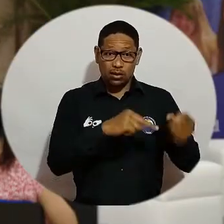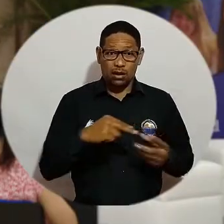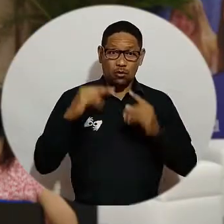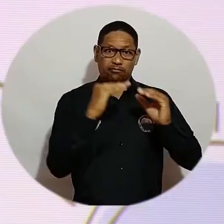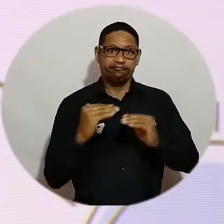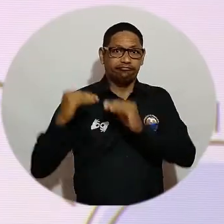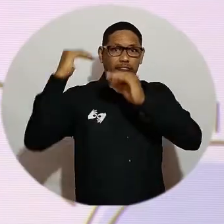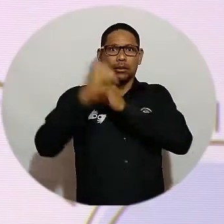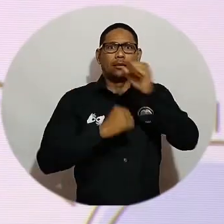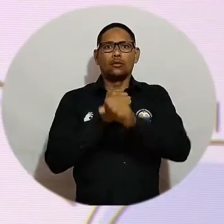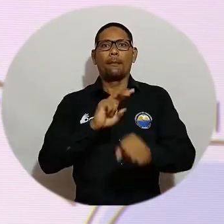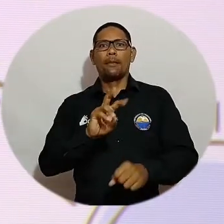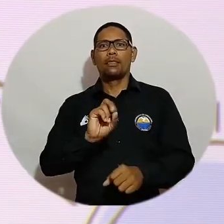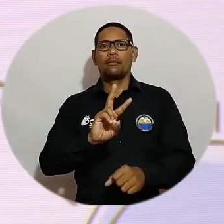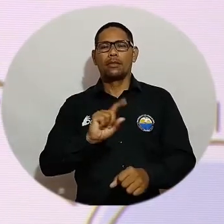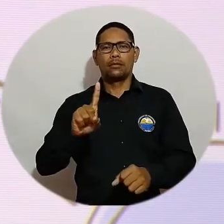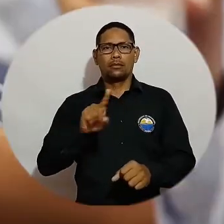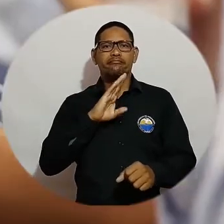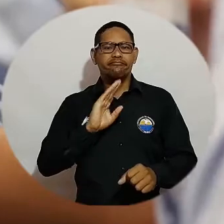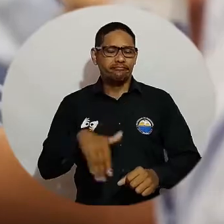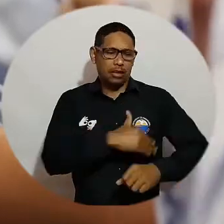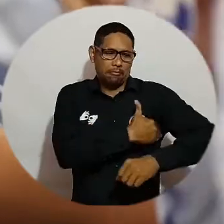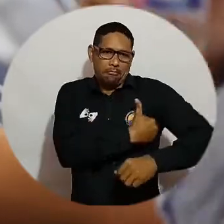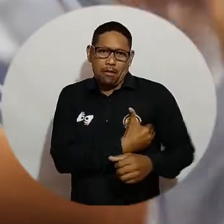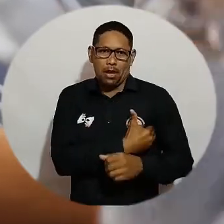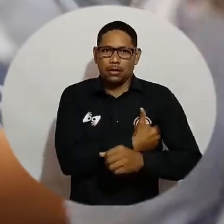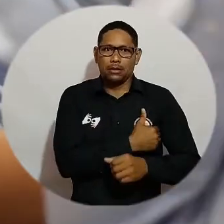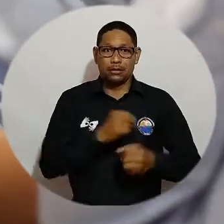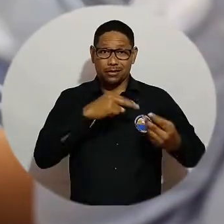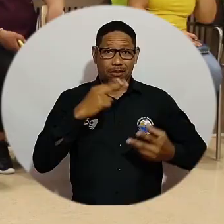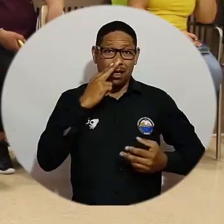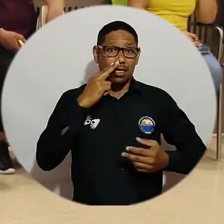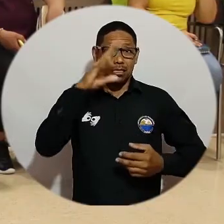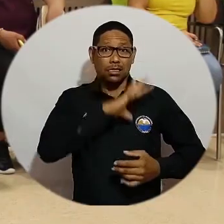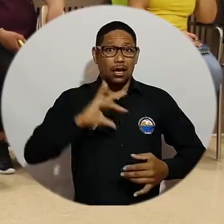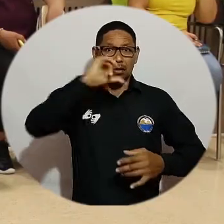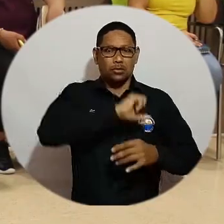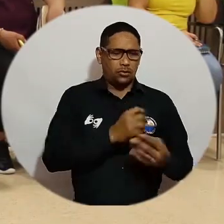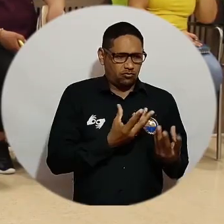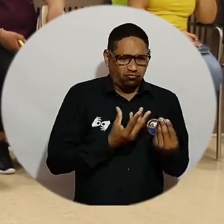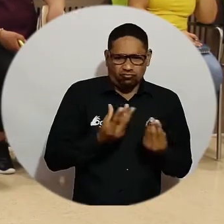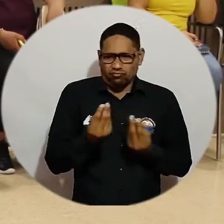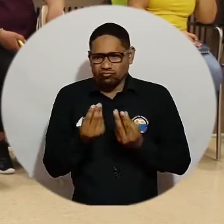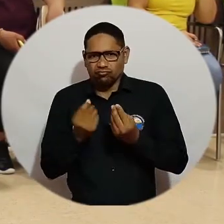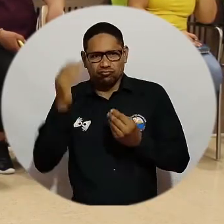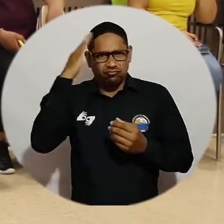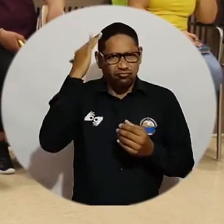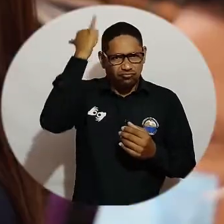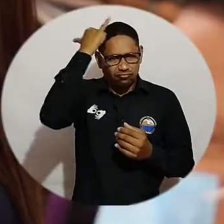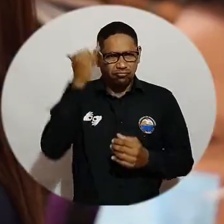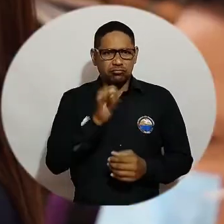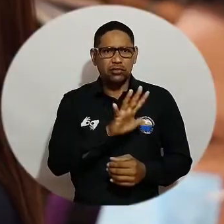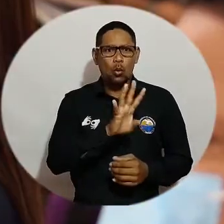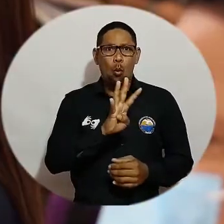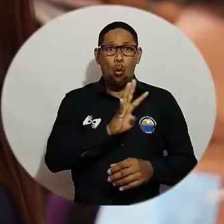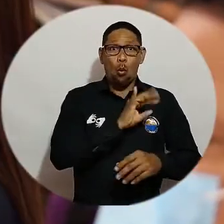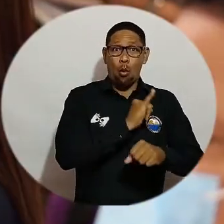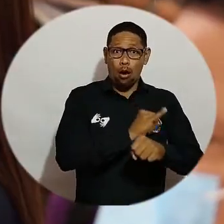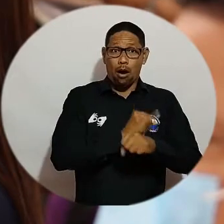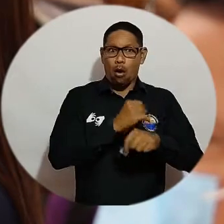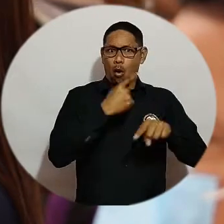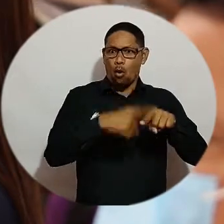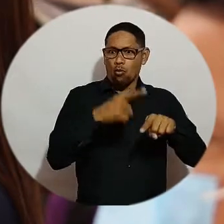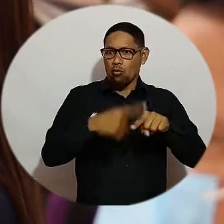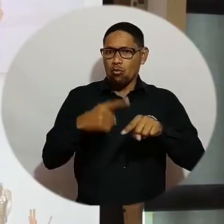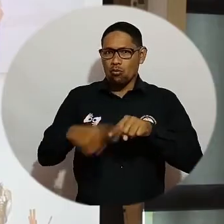2021, organizado por el Ministerio de Educación Nacional, donde participaron equipos académicos de más de 54 instituciones de